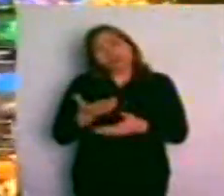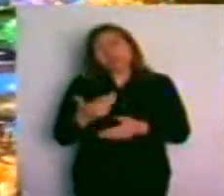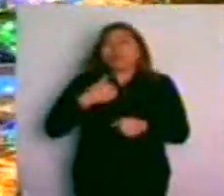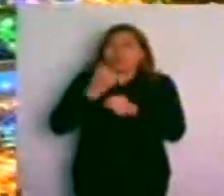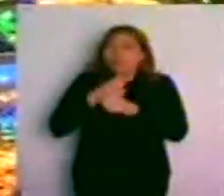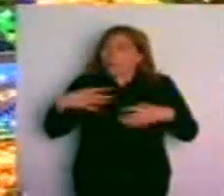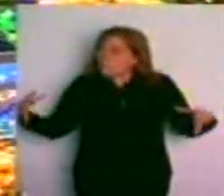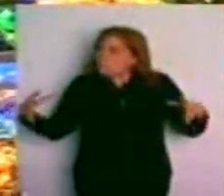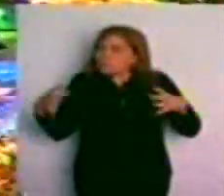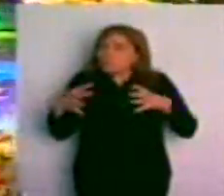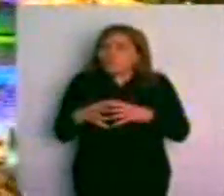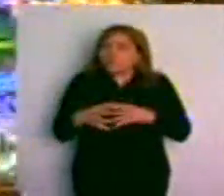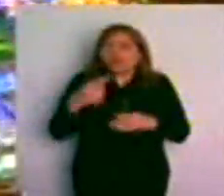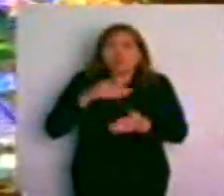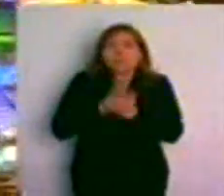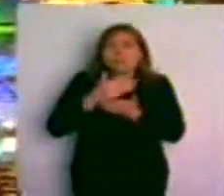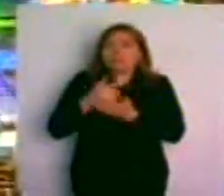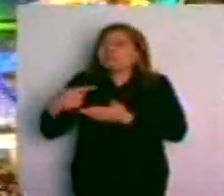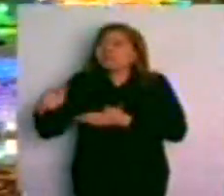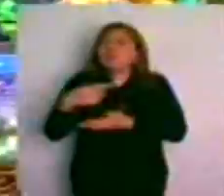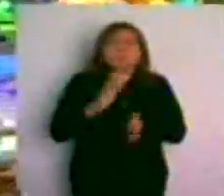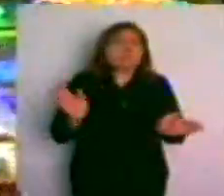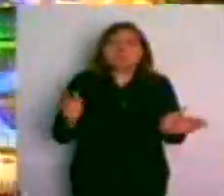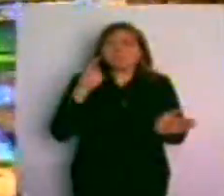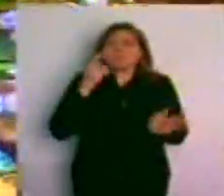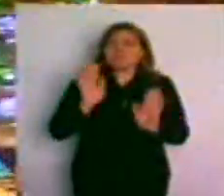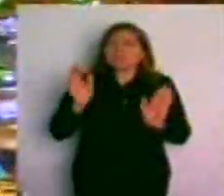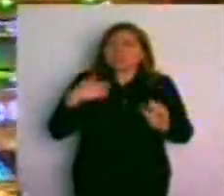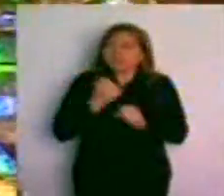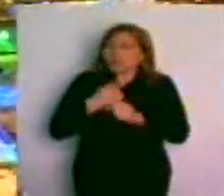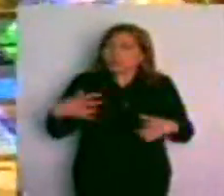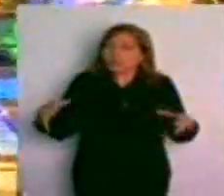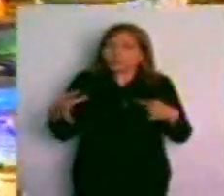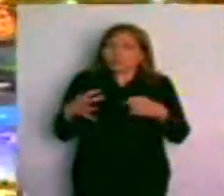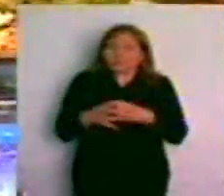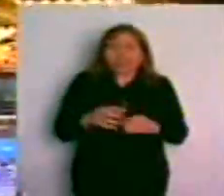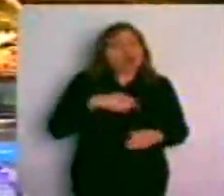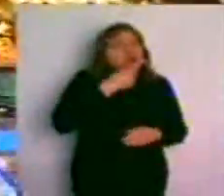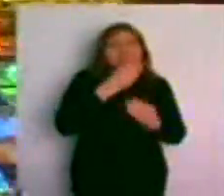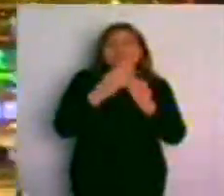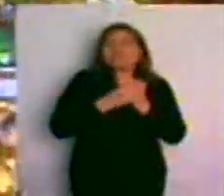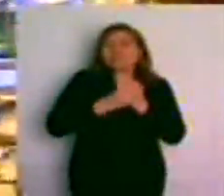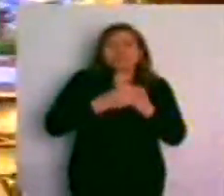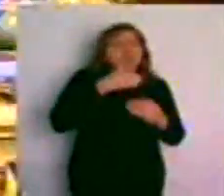importa de qué partido sean, acá lo tenemos al amigo Enrique Japonés García,